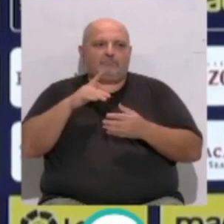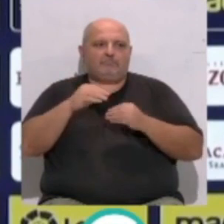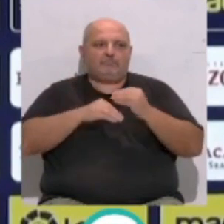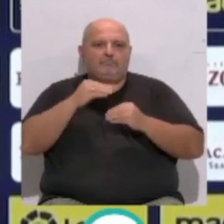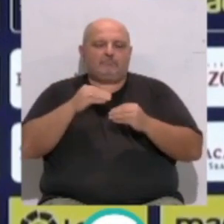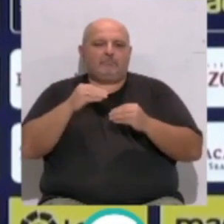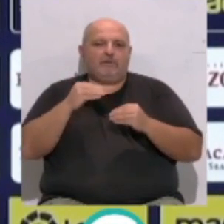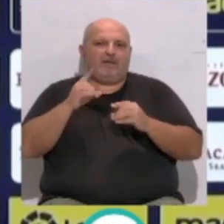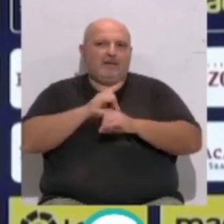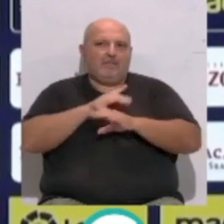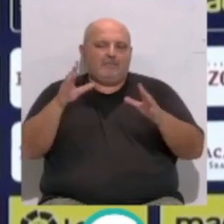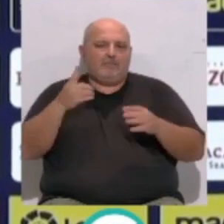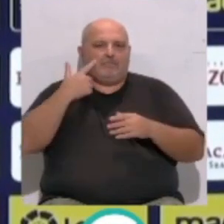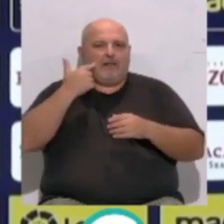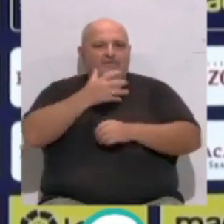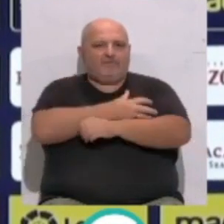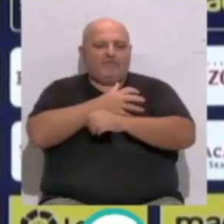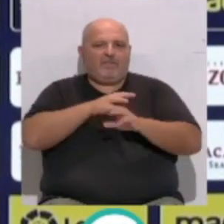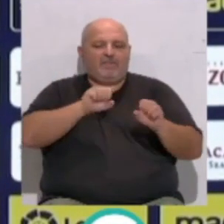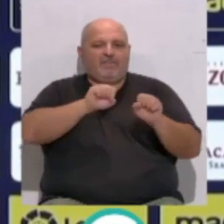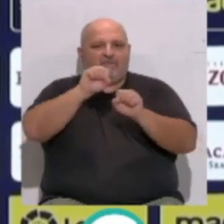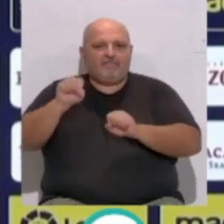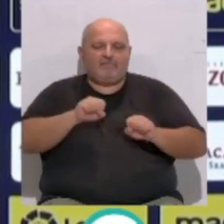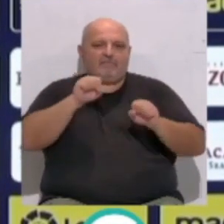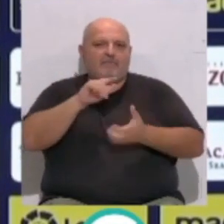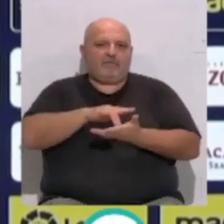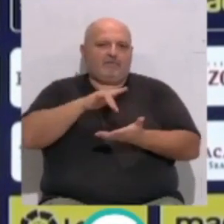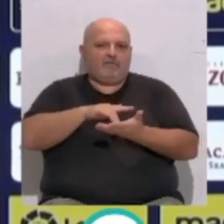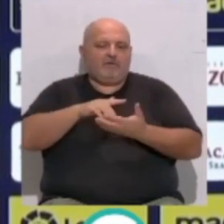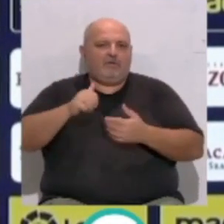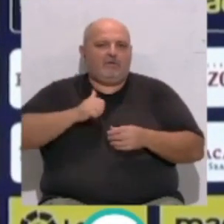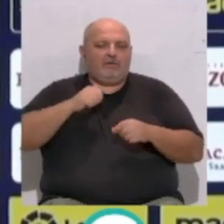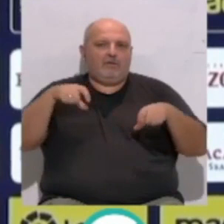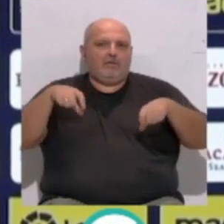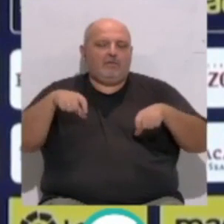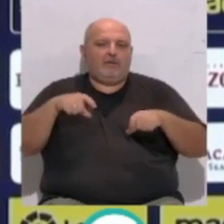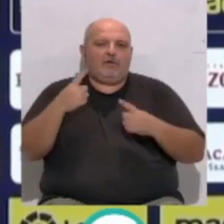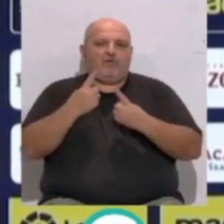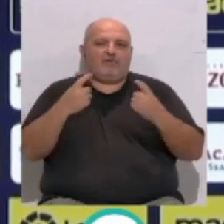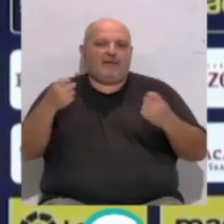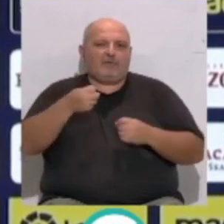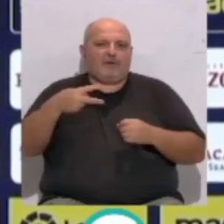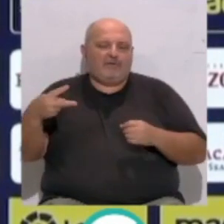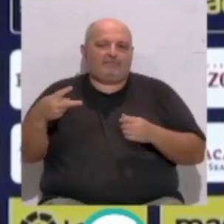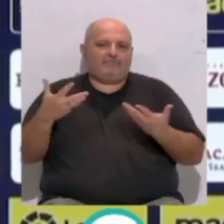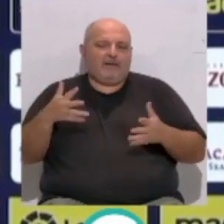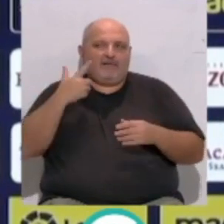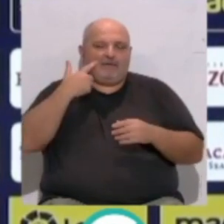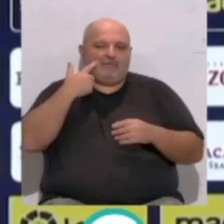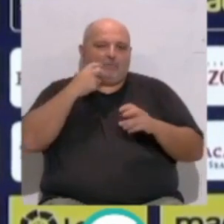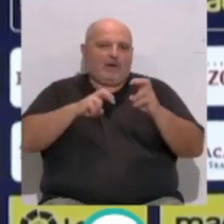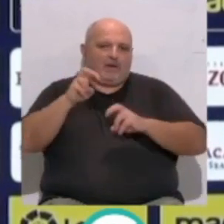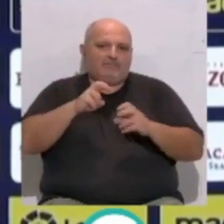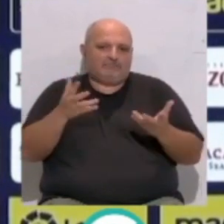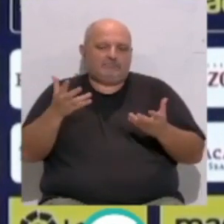cada vez siendo más fuertes defensivamente, cada vez llevando con más ocasiones a portería rival. Nos falta el resultado. Bueno, vamos a ir a por él. Yo creo